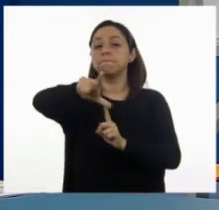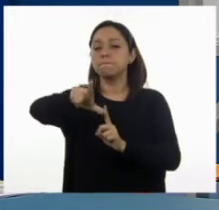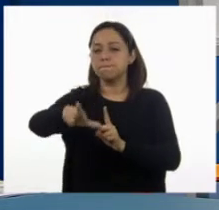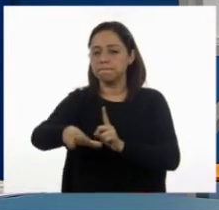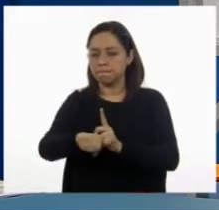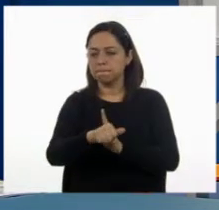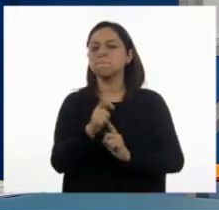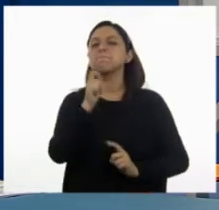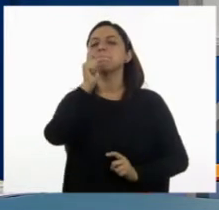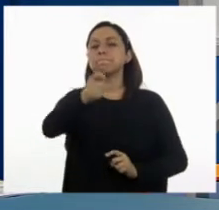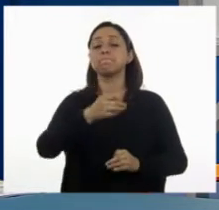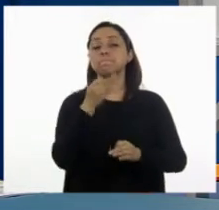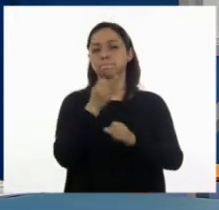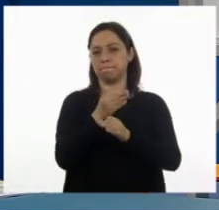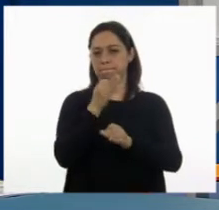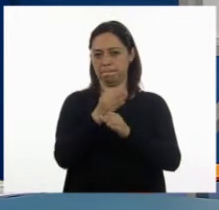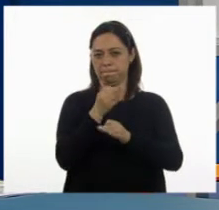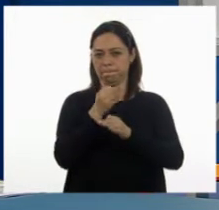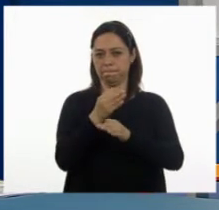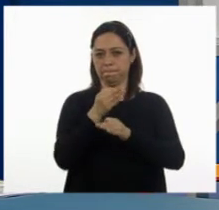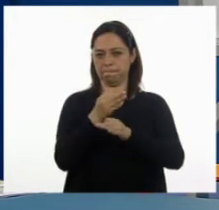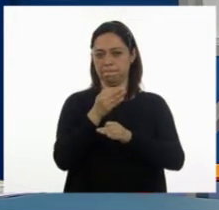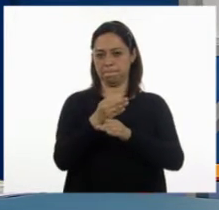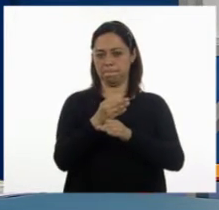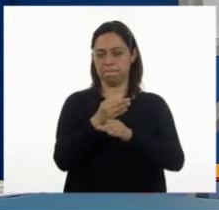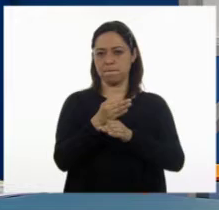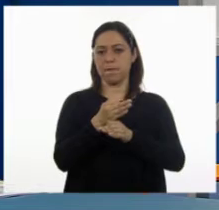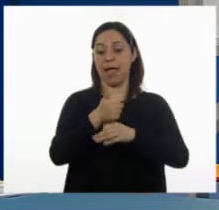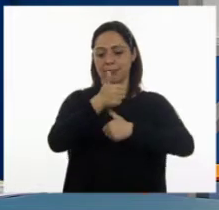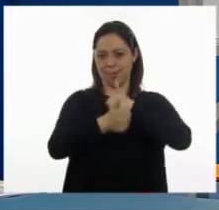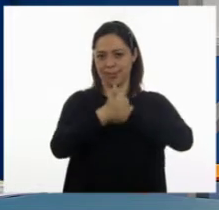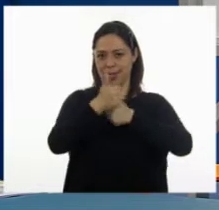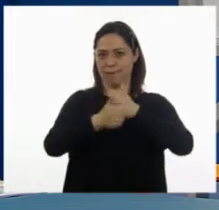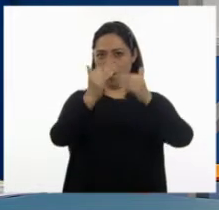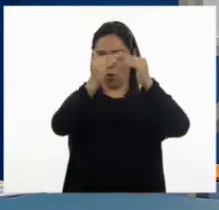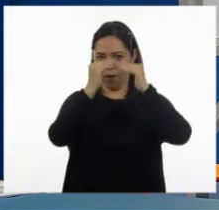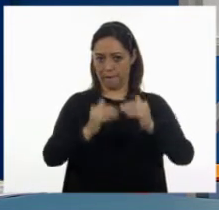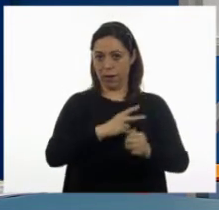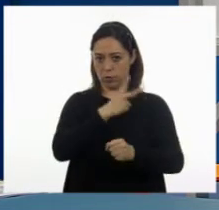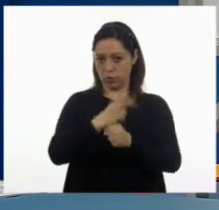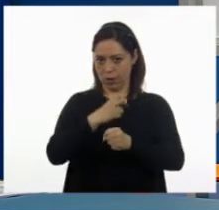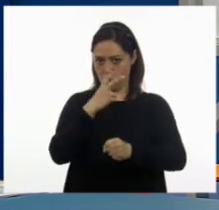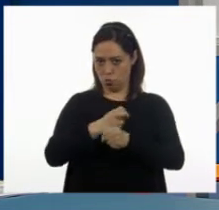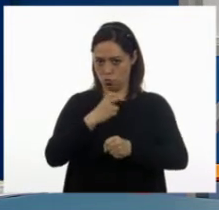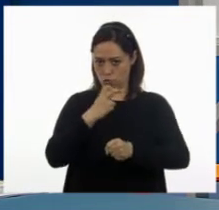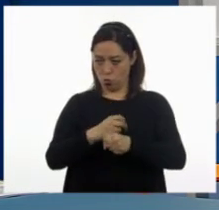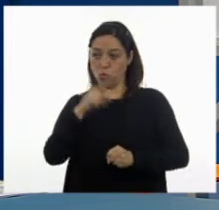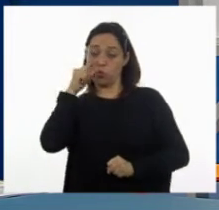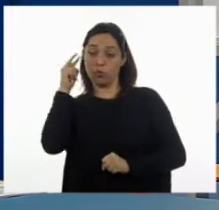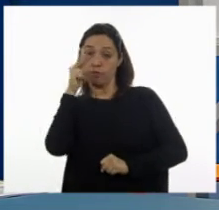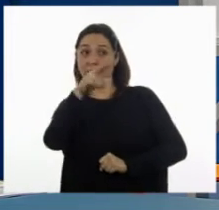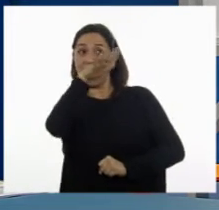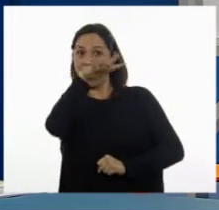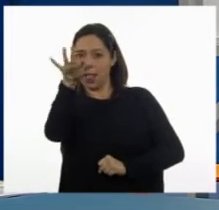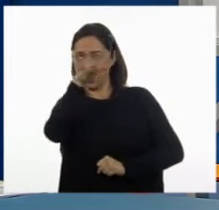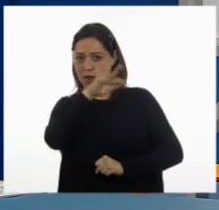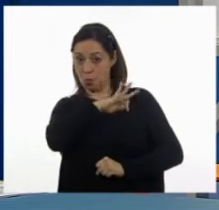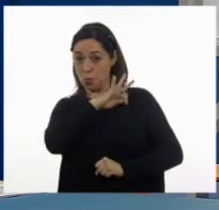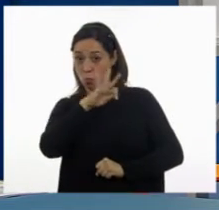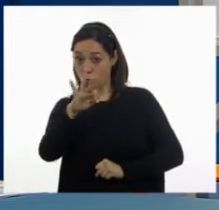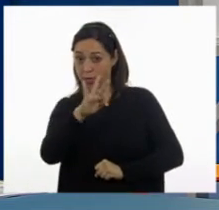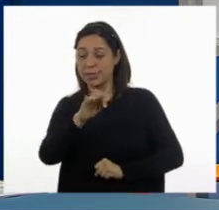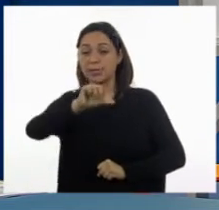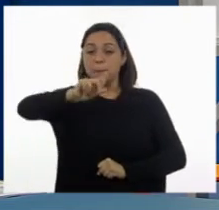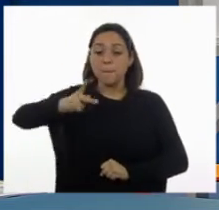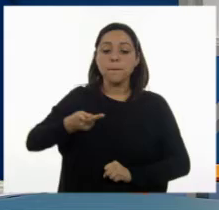podamos abordar la segunda parte del desafío. Sin embargo, si me puedes ir apoyando a leer la pregunta